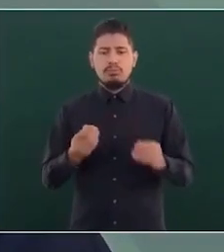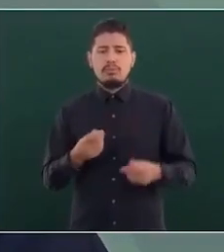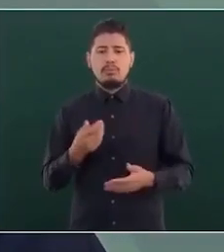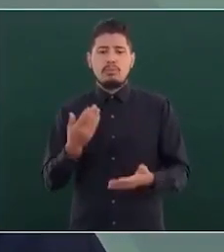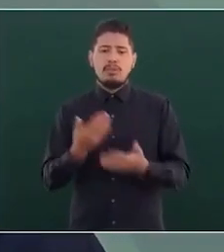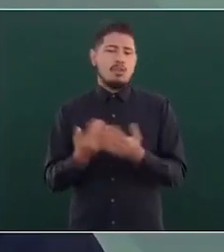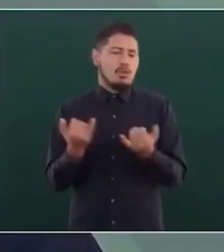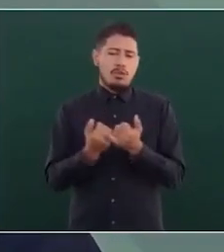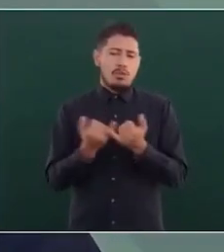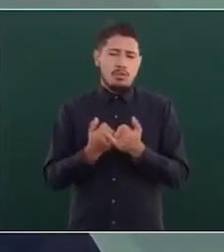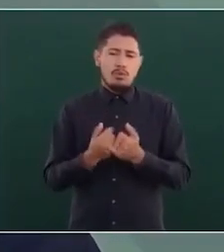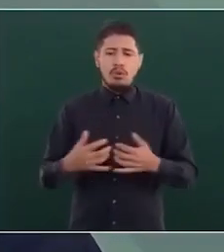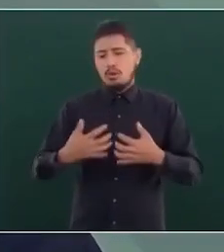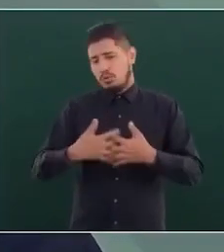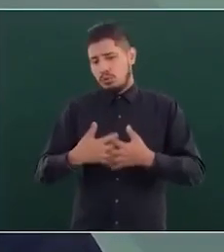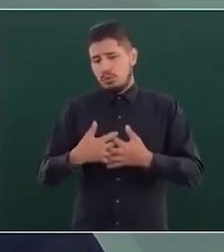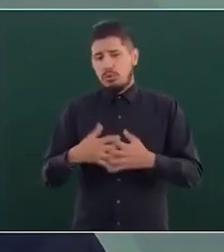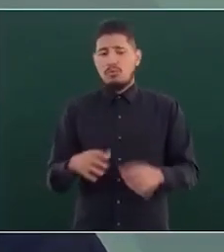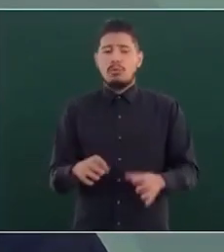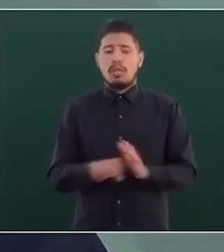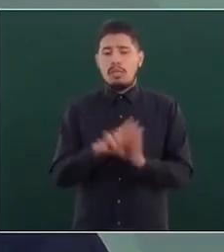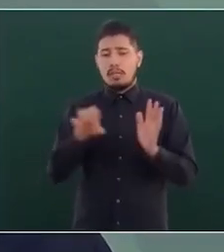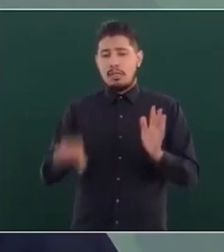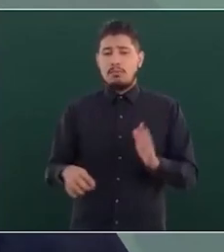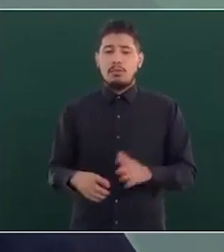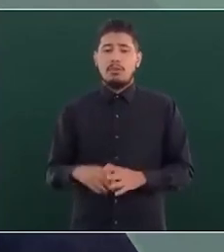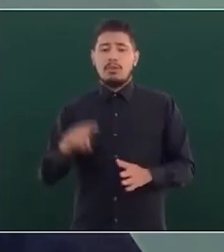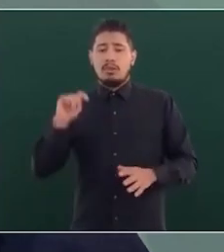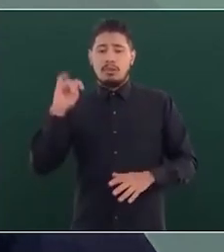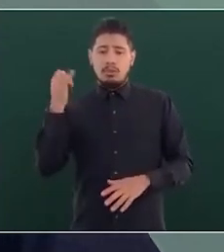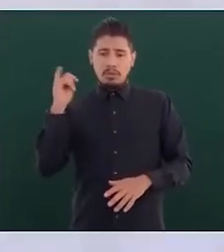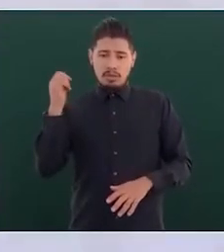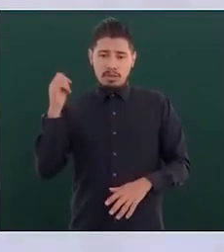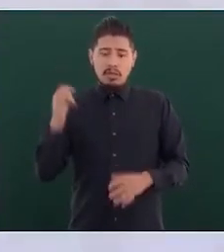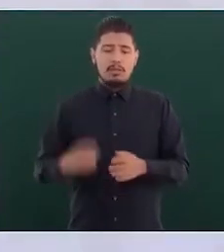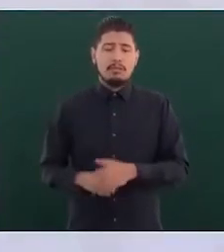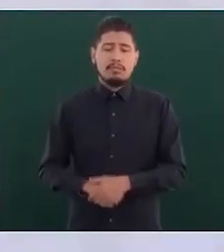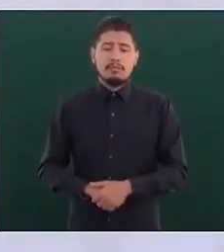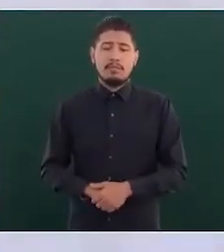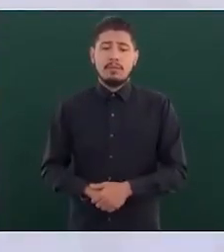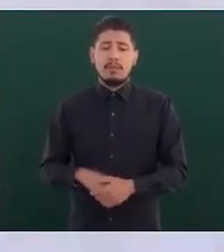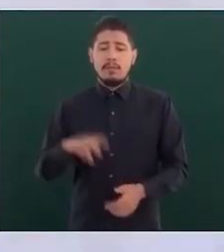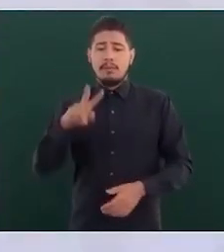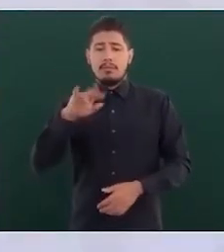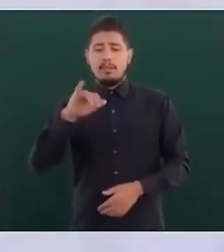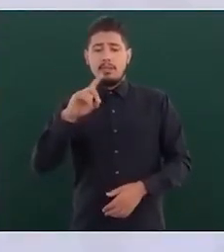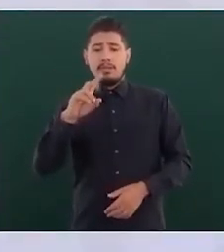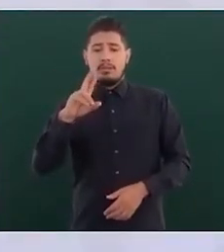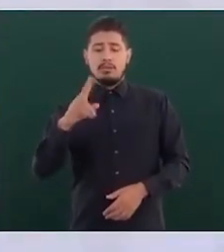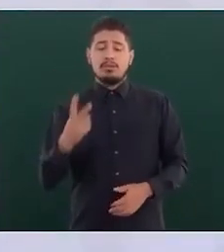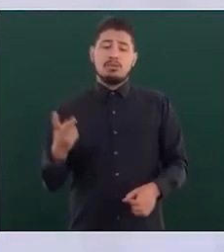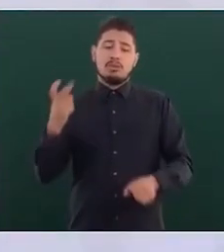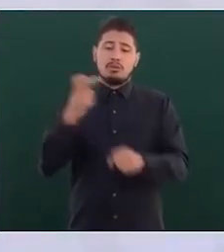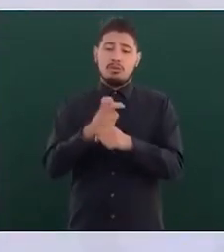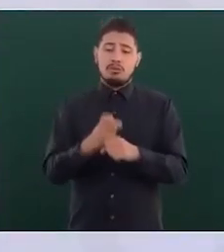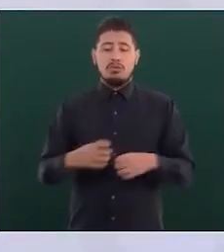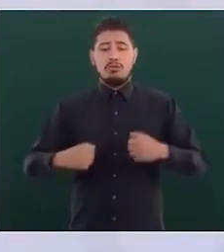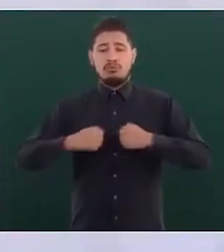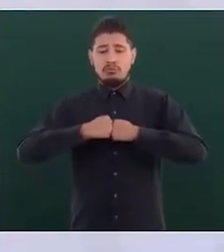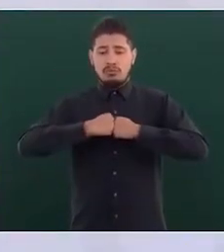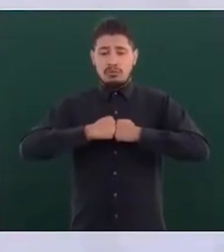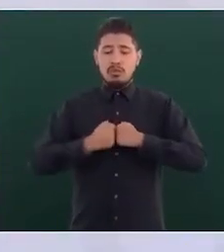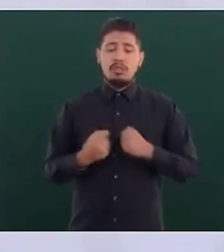con la construcción por ejemplo en Tijuana del viaducto del segundo piso fronterizo